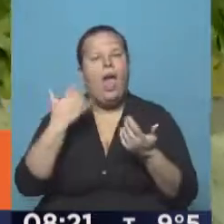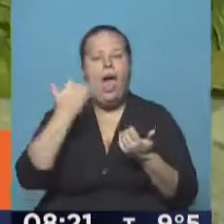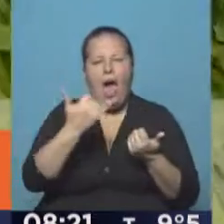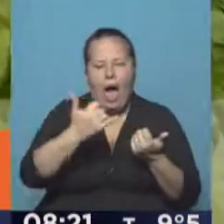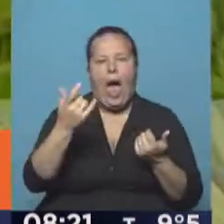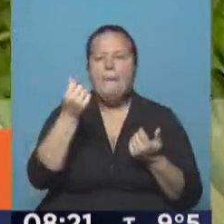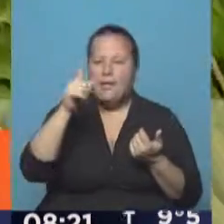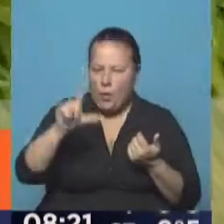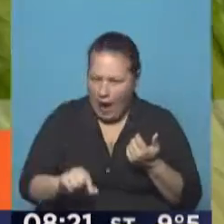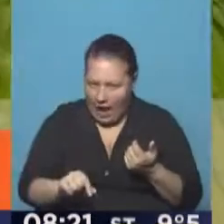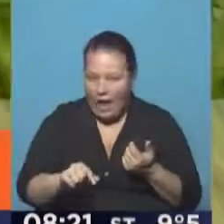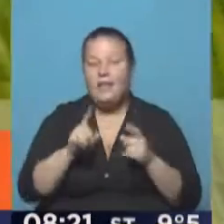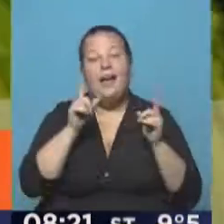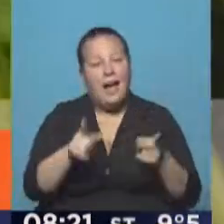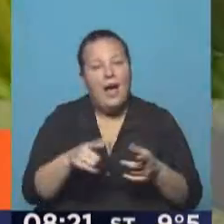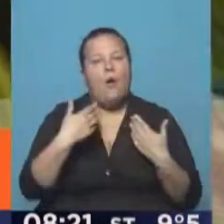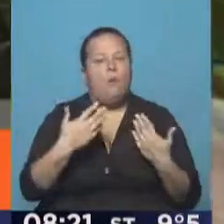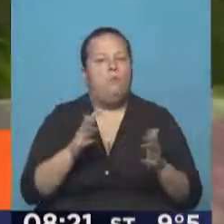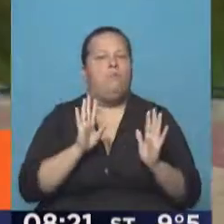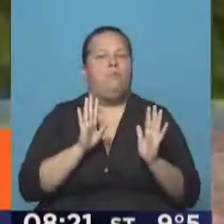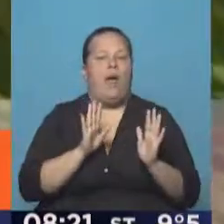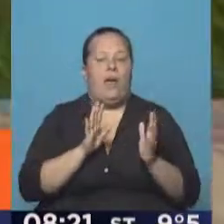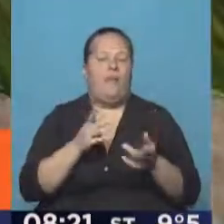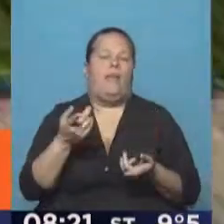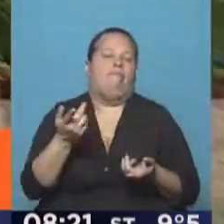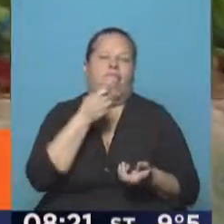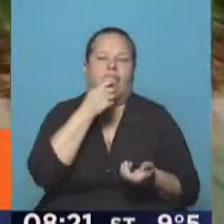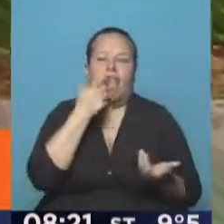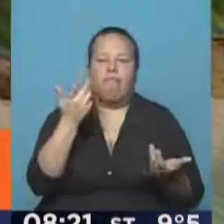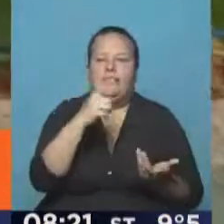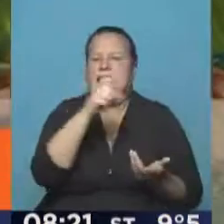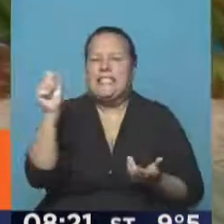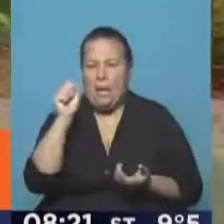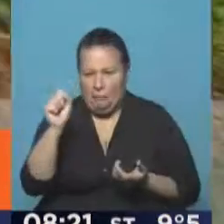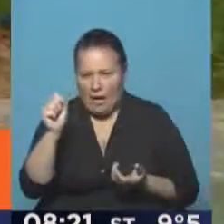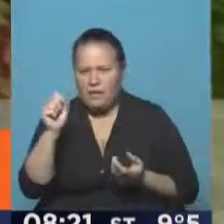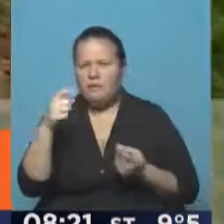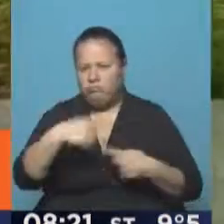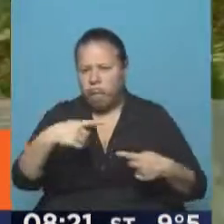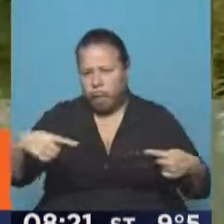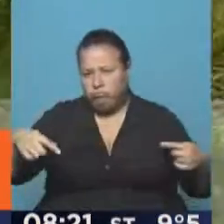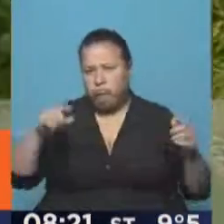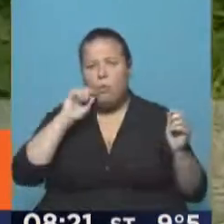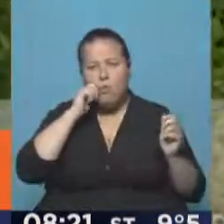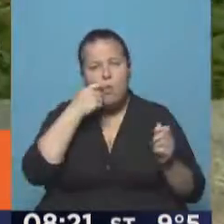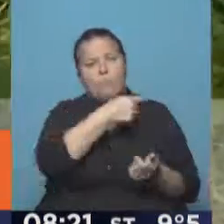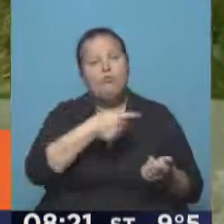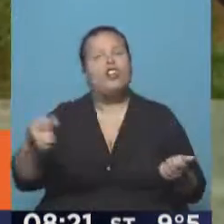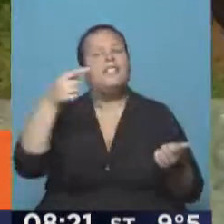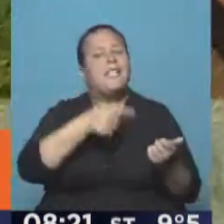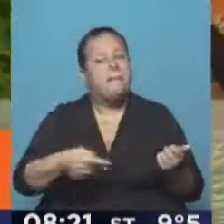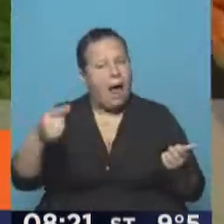buenos precios. Y así vamos a poder tener por 100 pesos una canasta semanal